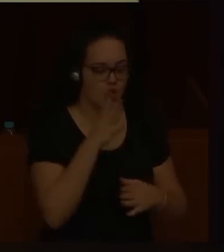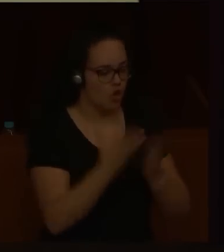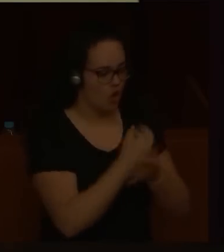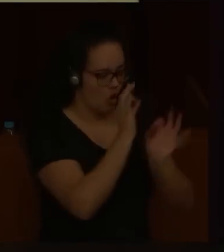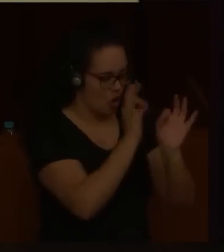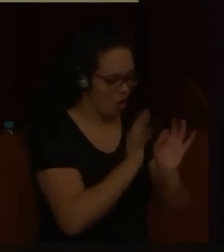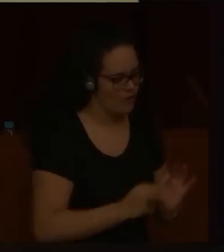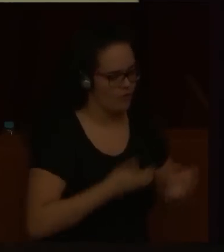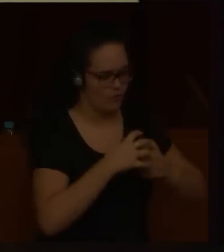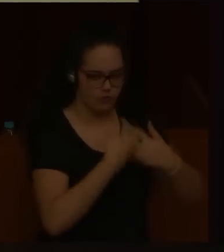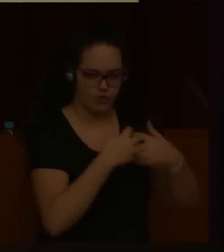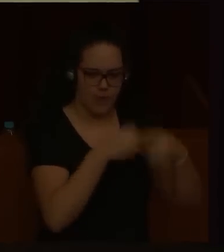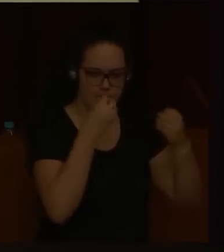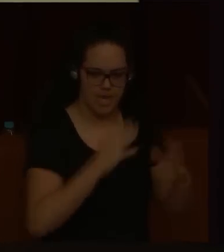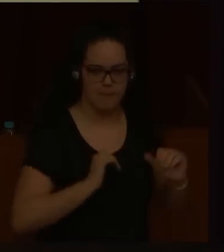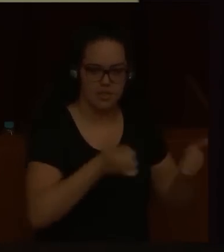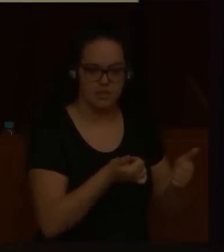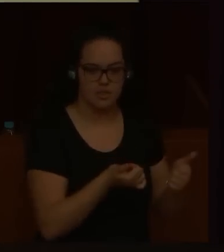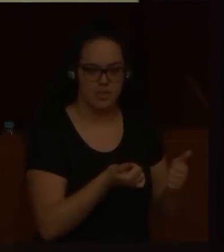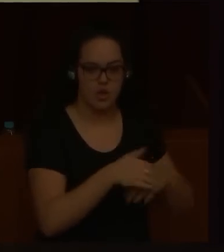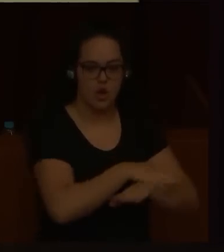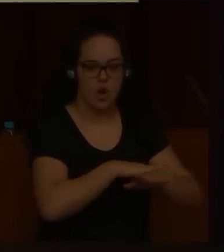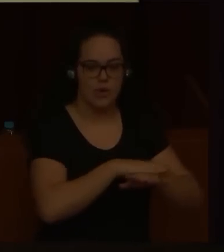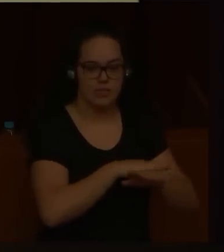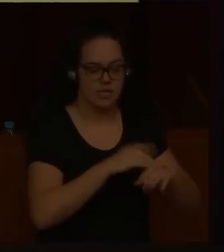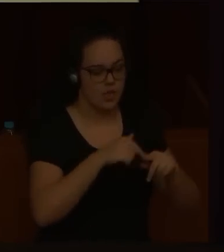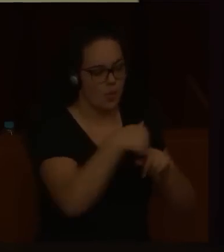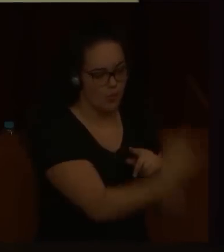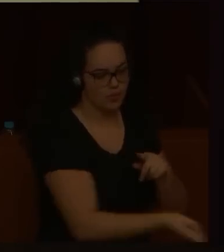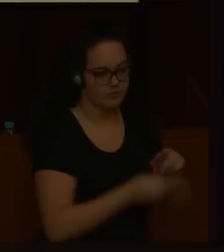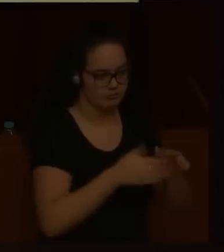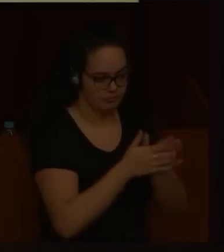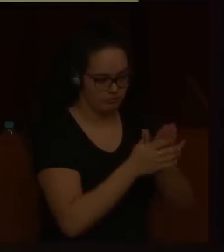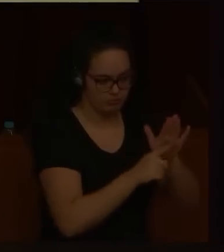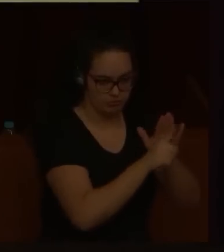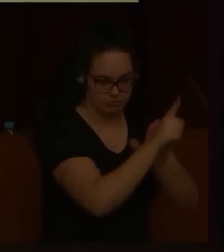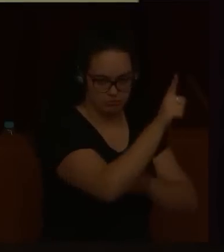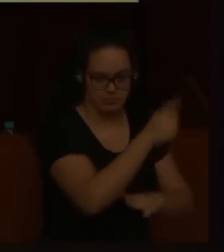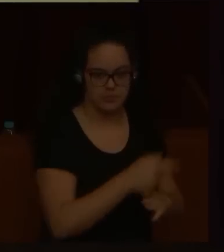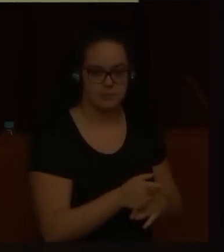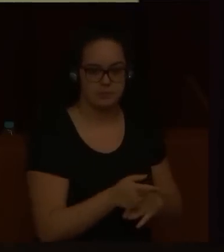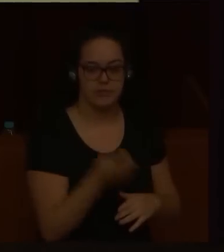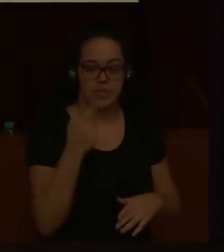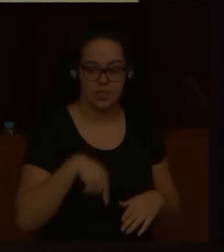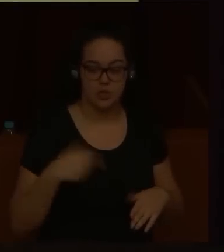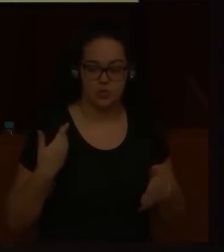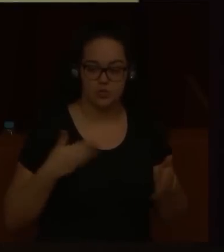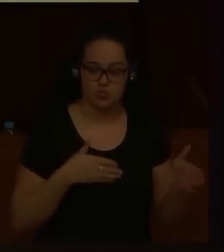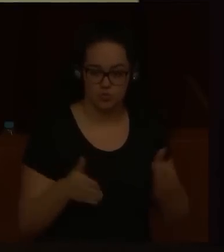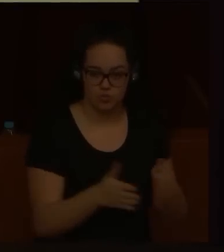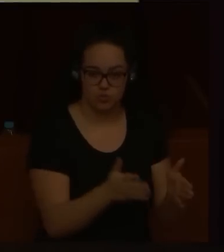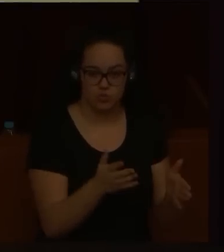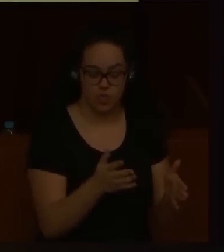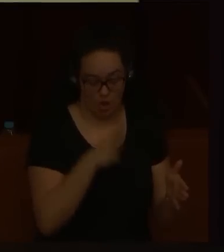comenzaron a funcionar poniendo las bases hacia su funcionamiento posterior. En su trayectoria fue muy importante,